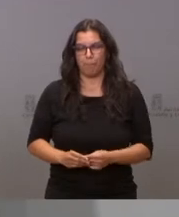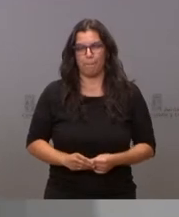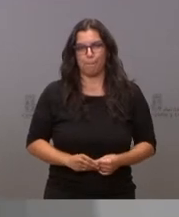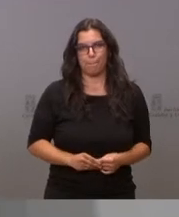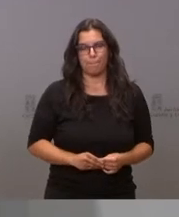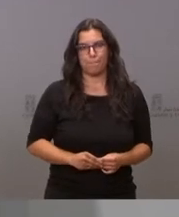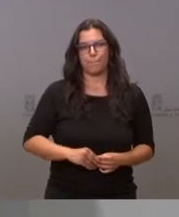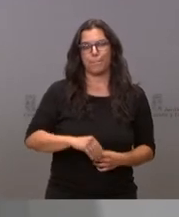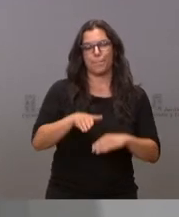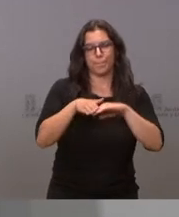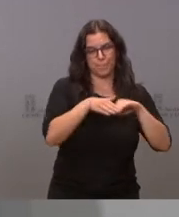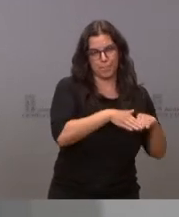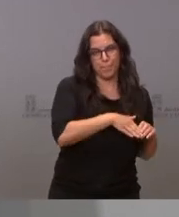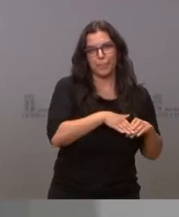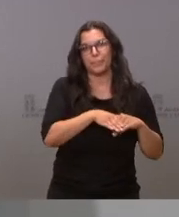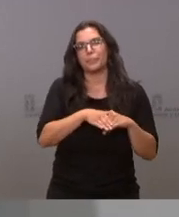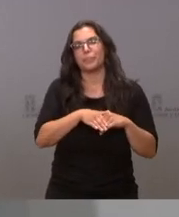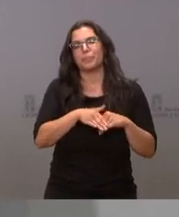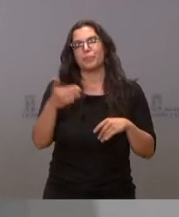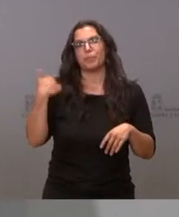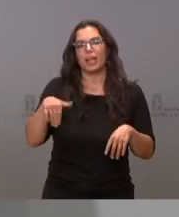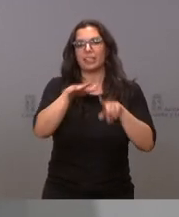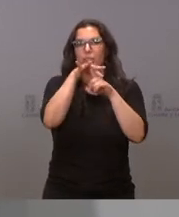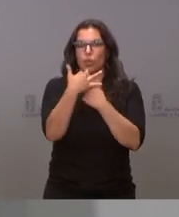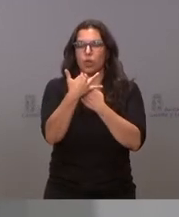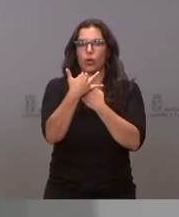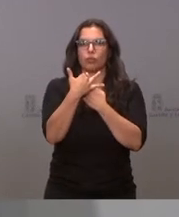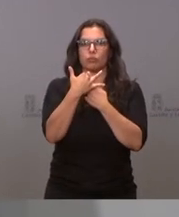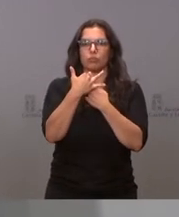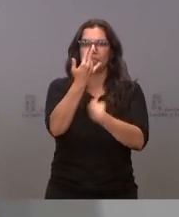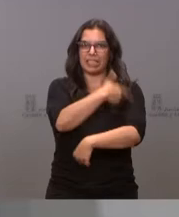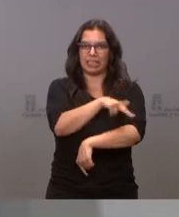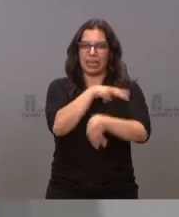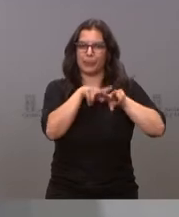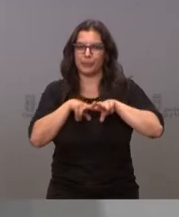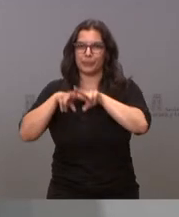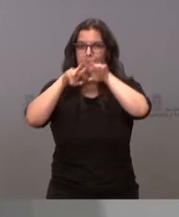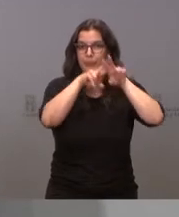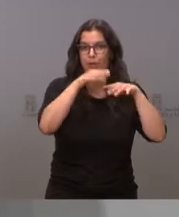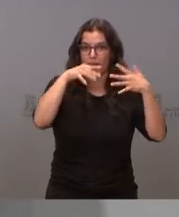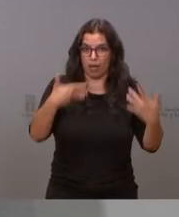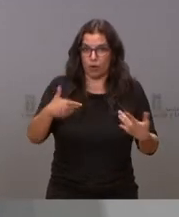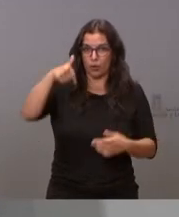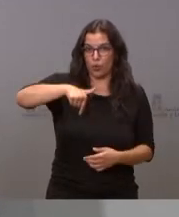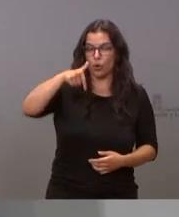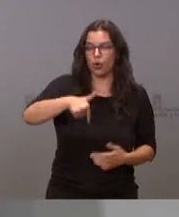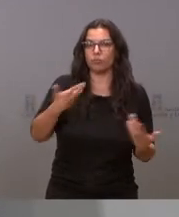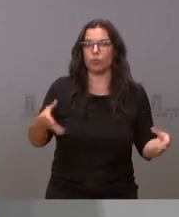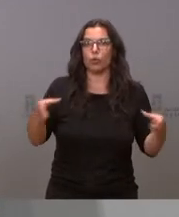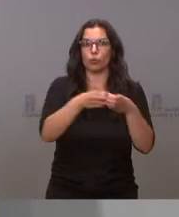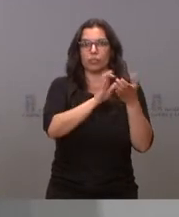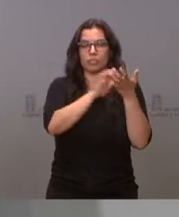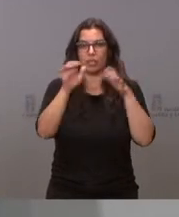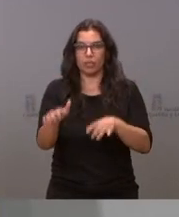Por otra parte, y analizada la situación sanitaria a día de hoy en nuestra comunidad, la Junta de